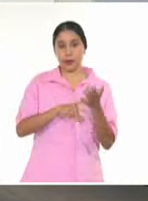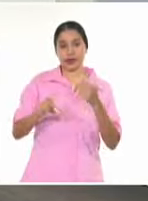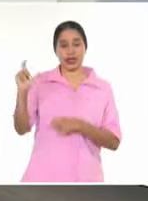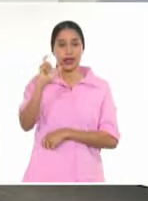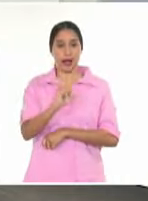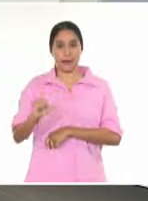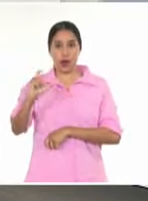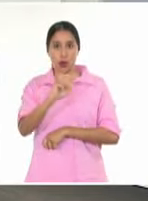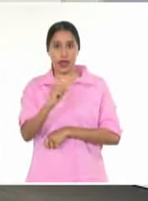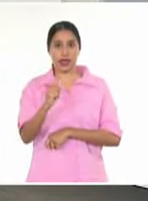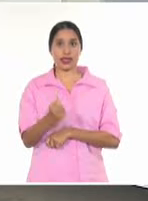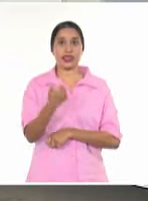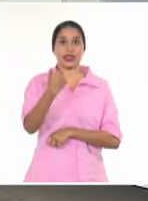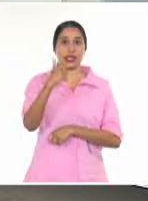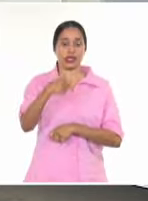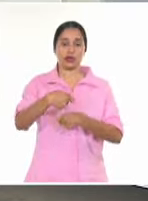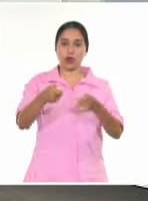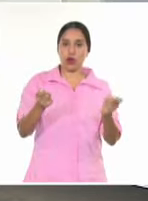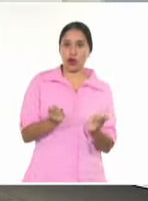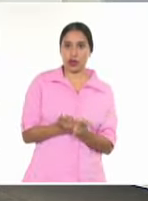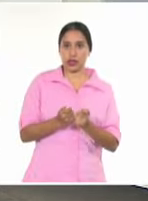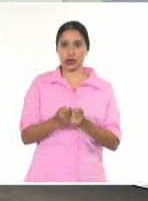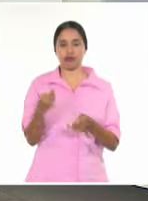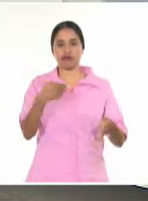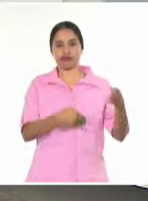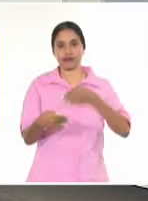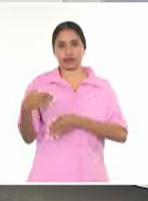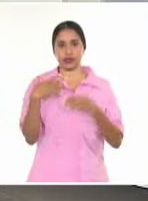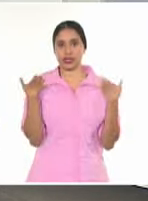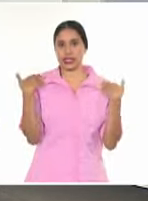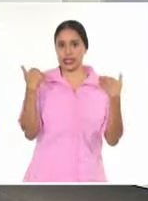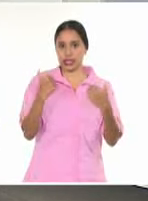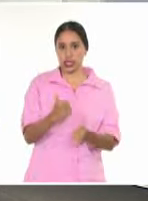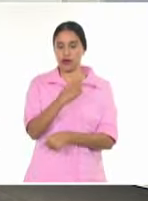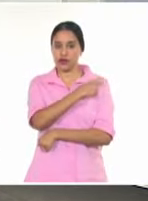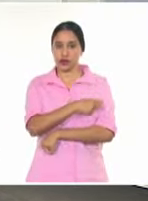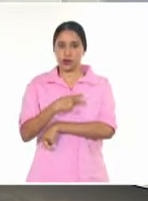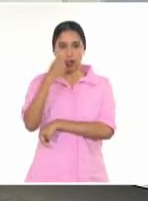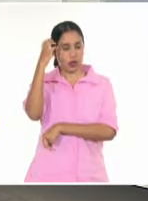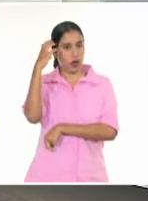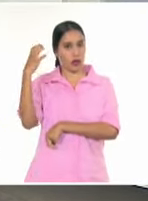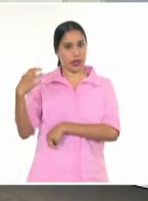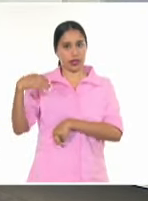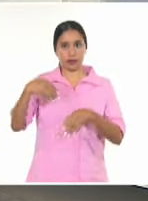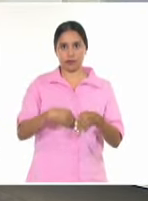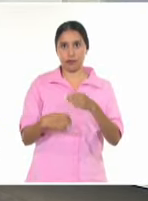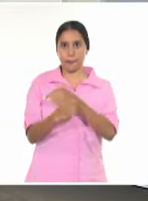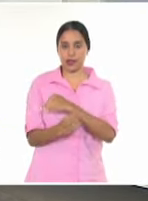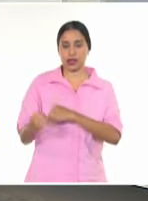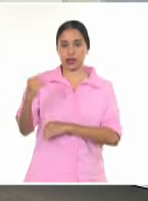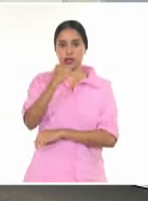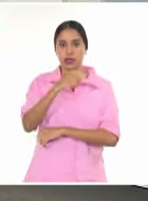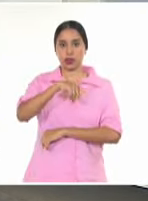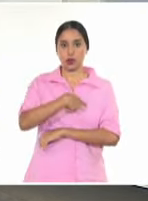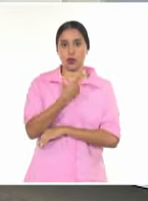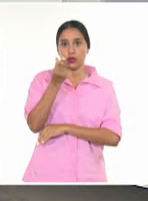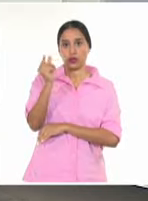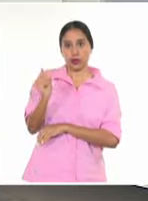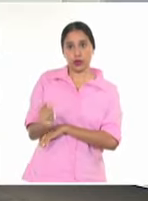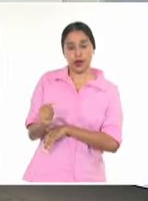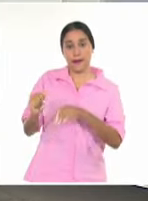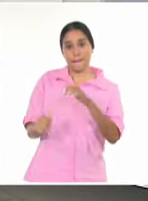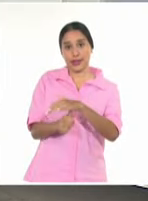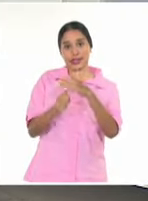presidido por las máximas autoridades del partido y el gobierno en el territorio, el ministro de Cultura, Alpidio Alonso, y la presidenta de la